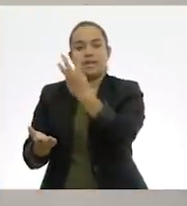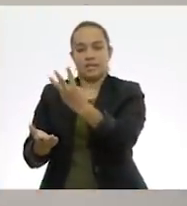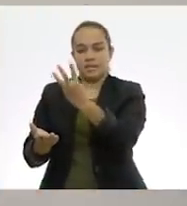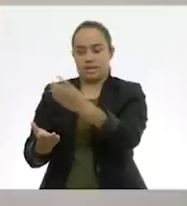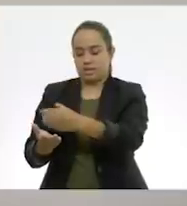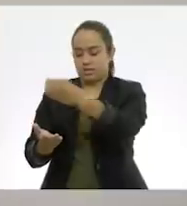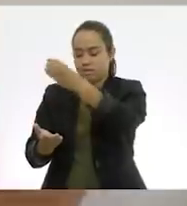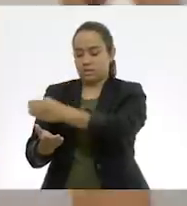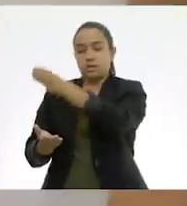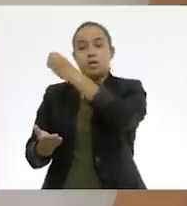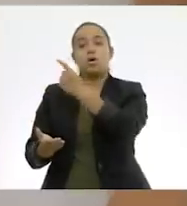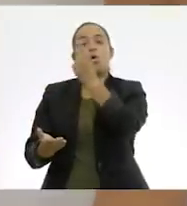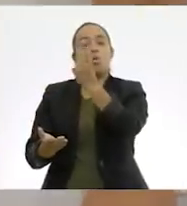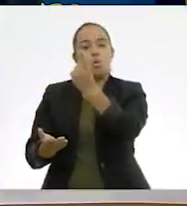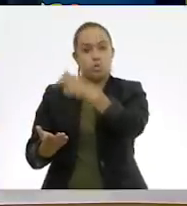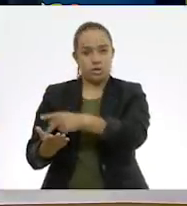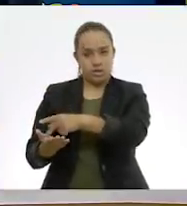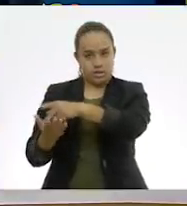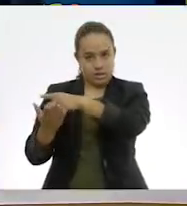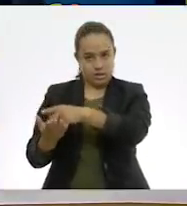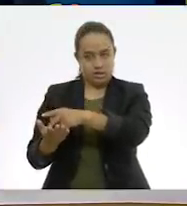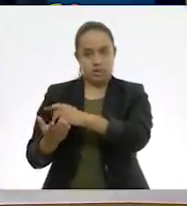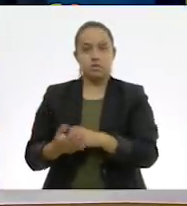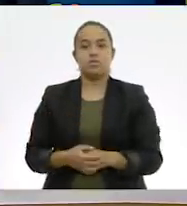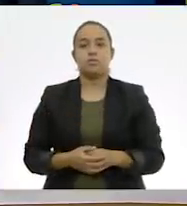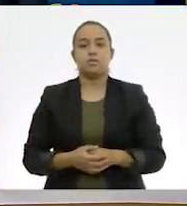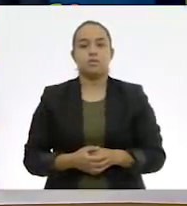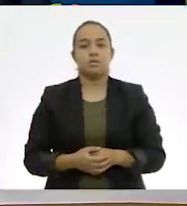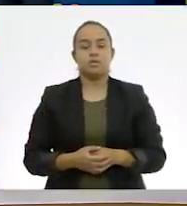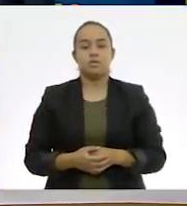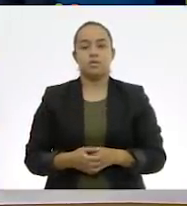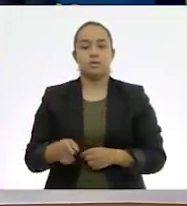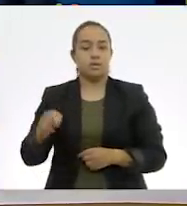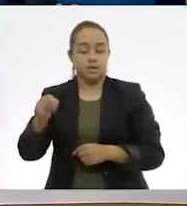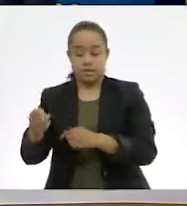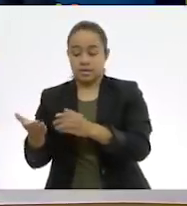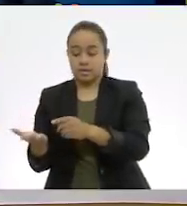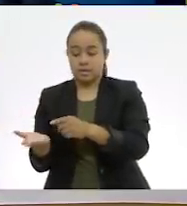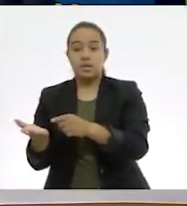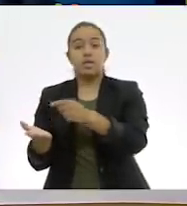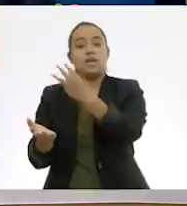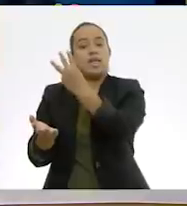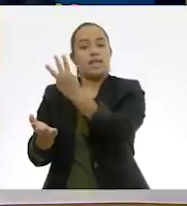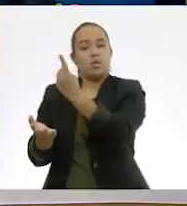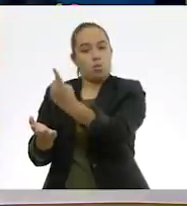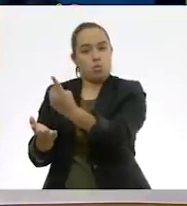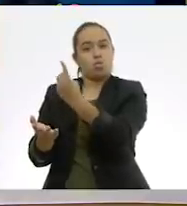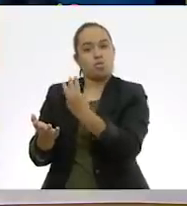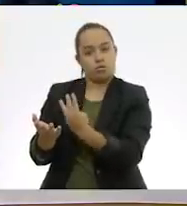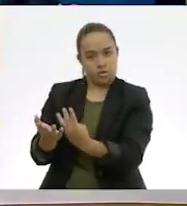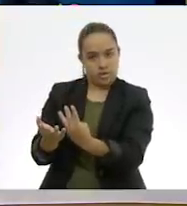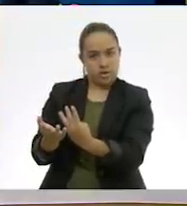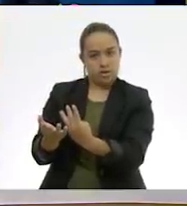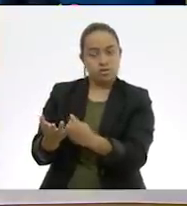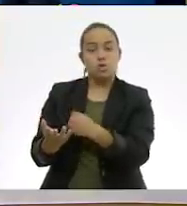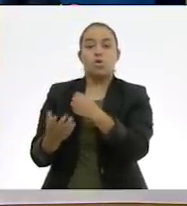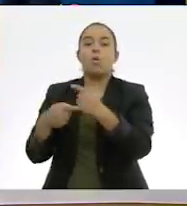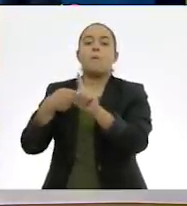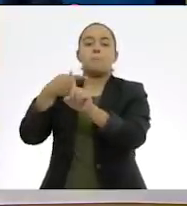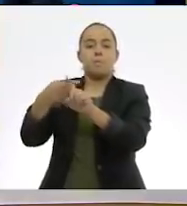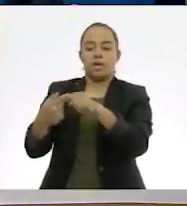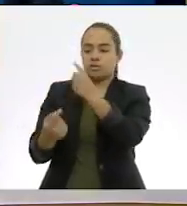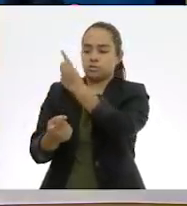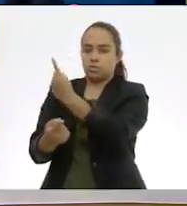primero un kilogramo, después tenemos un tercio de kilogramo más